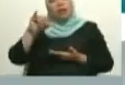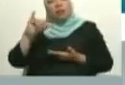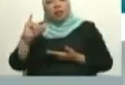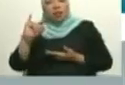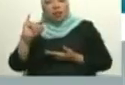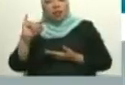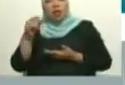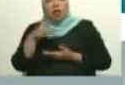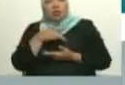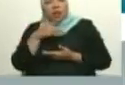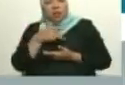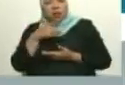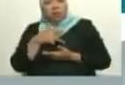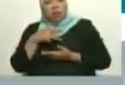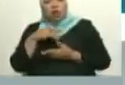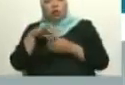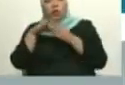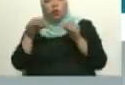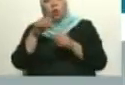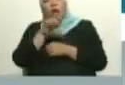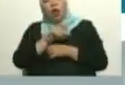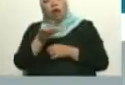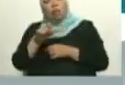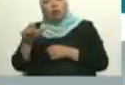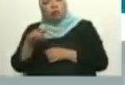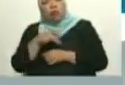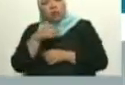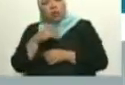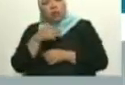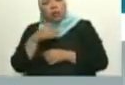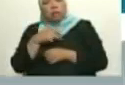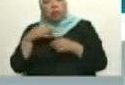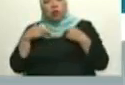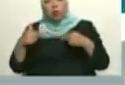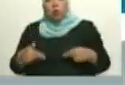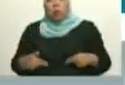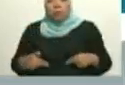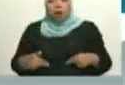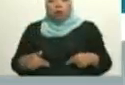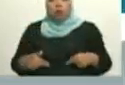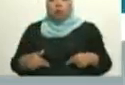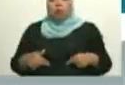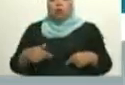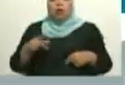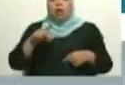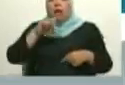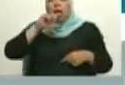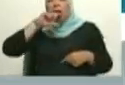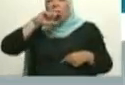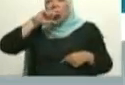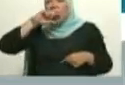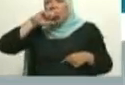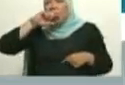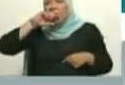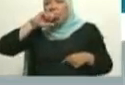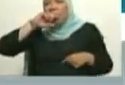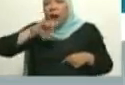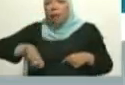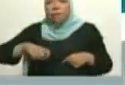la humanidad, no sembremos el odio, no le permitamos a nadie sembrar el odio,